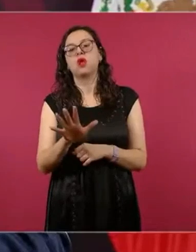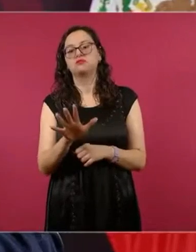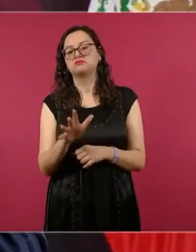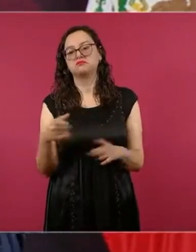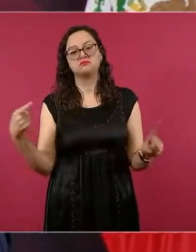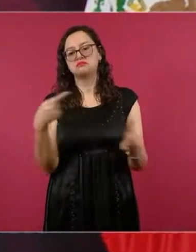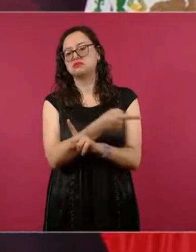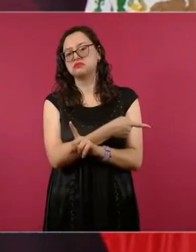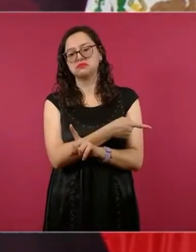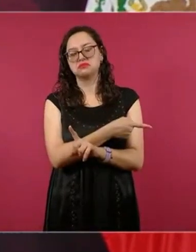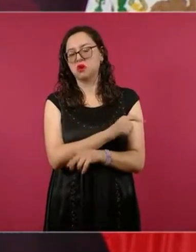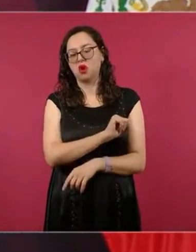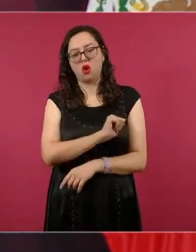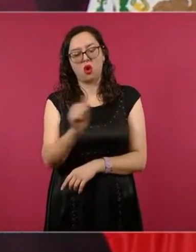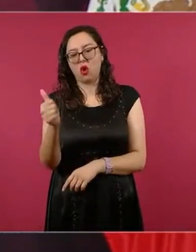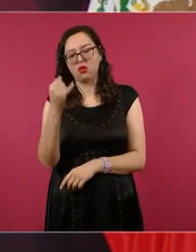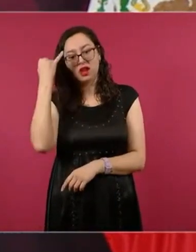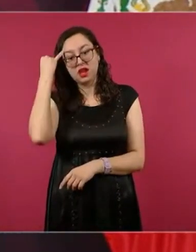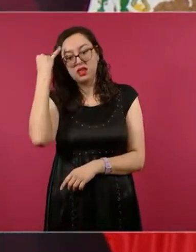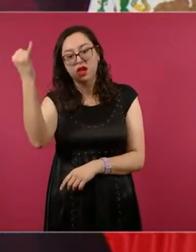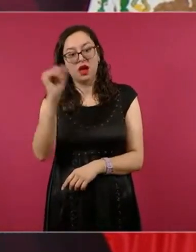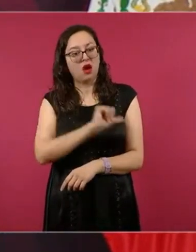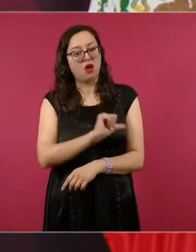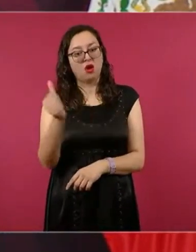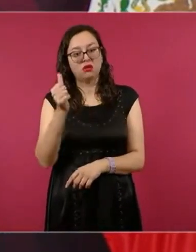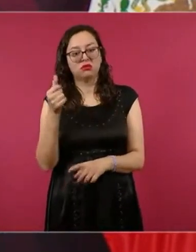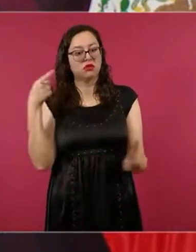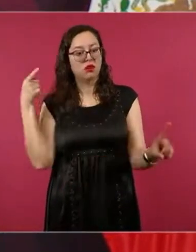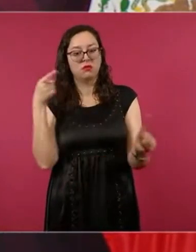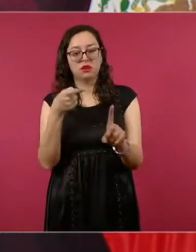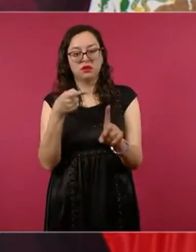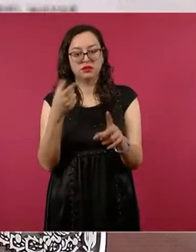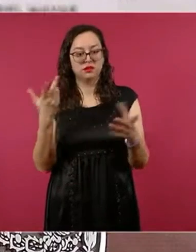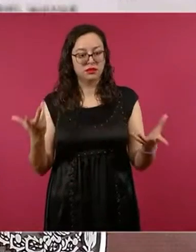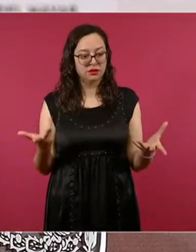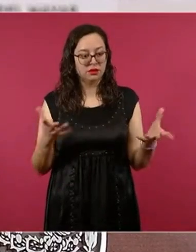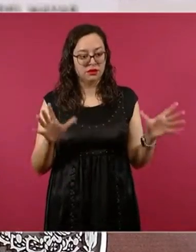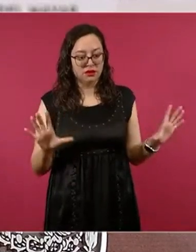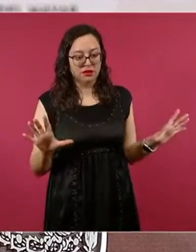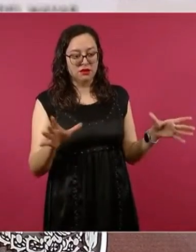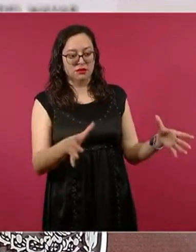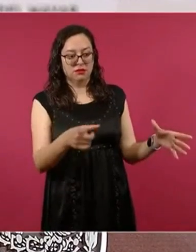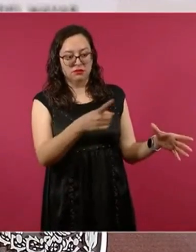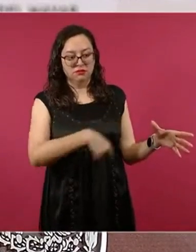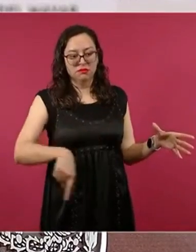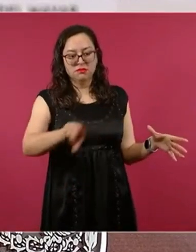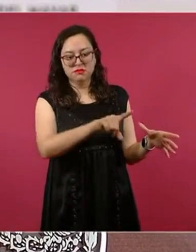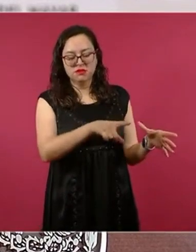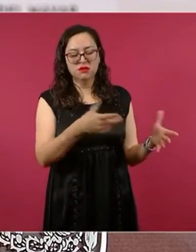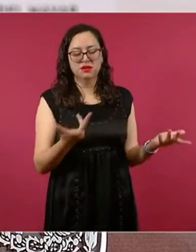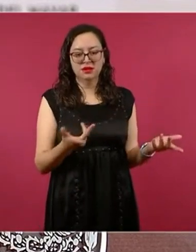para proteger intereses creados,